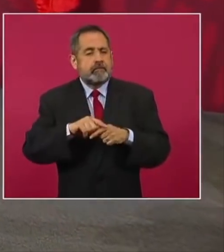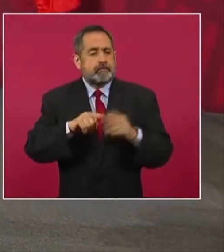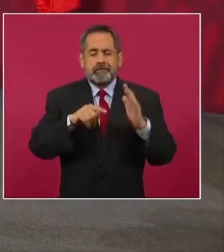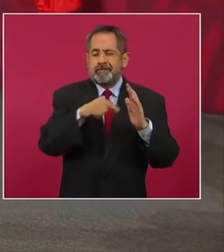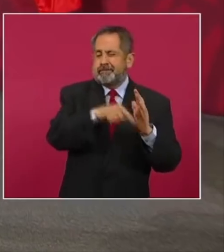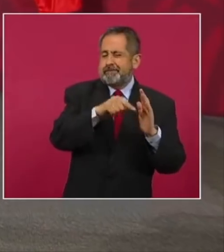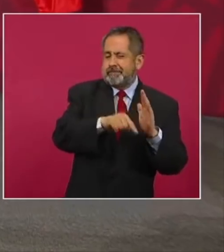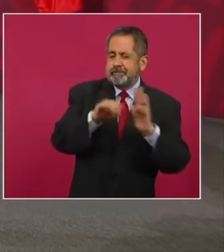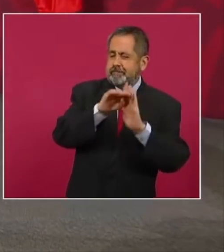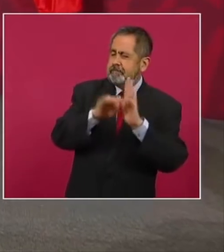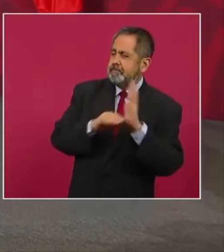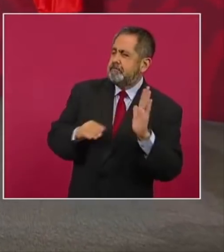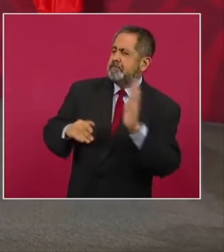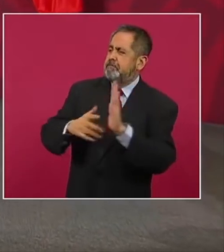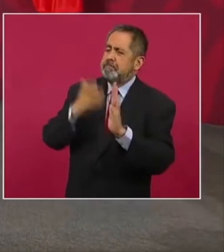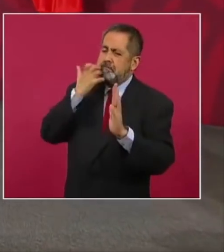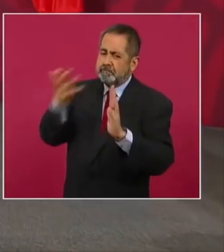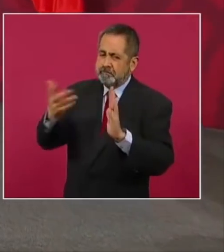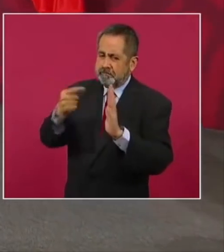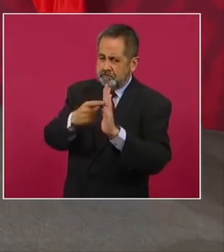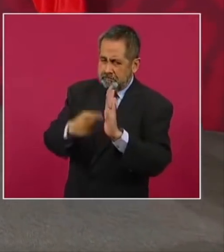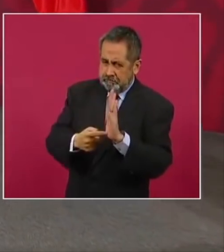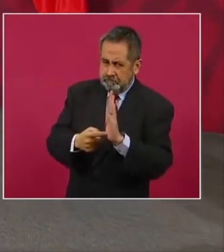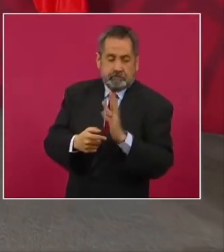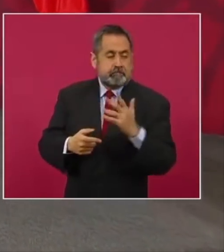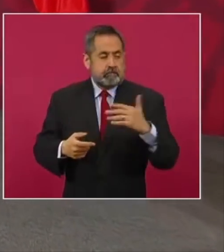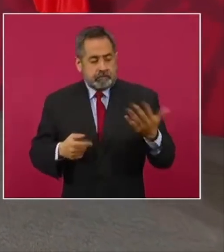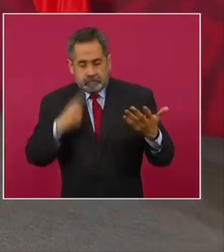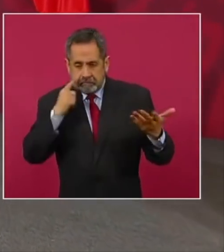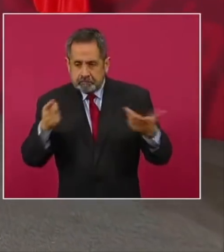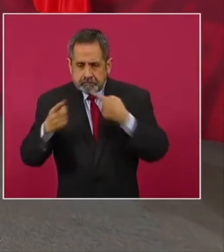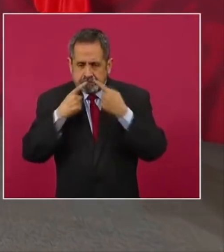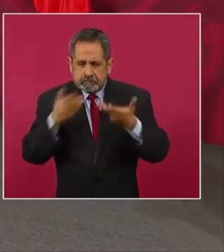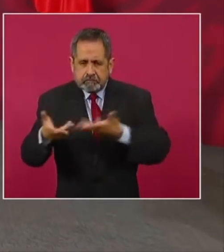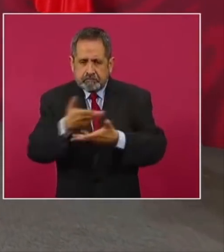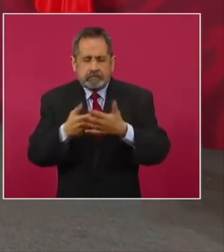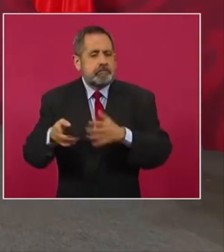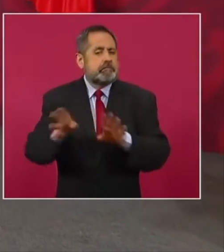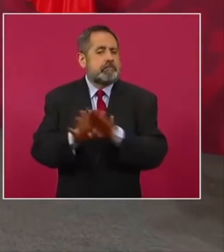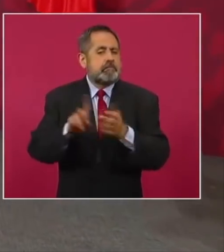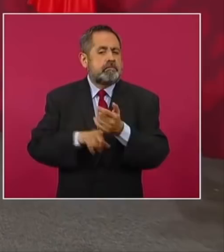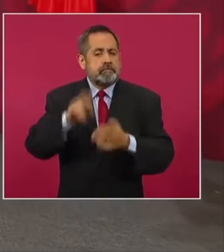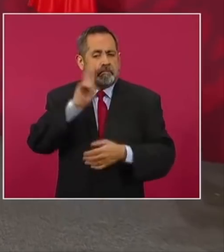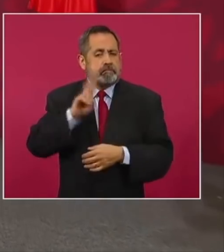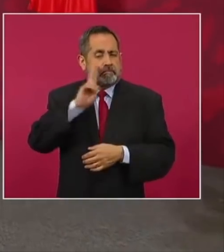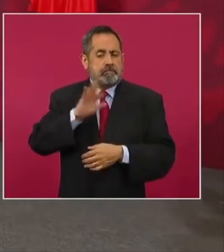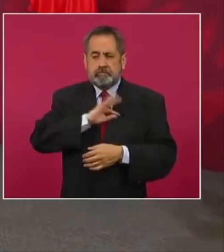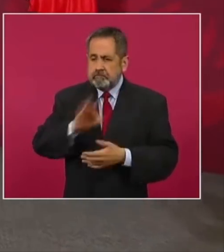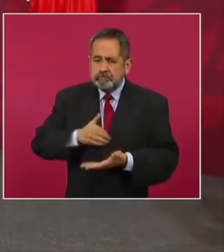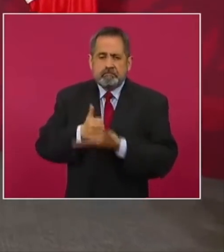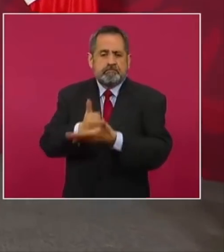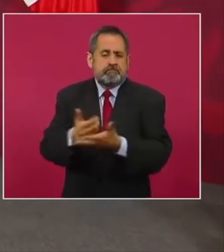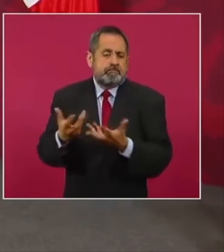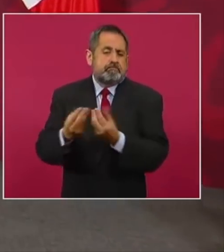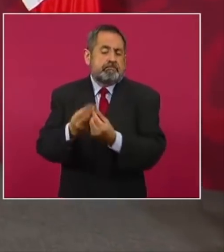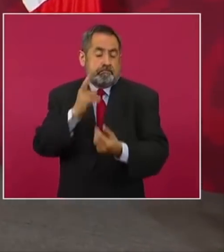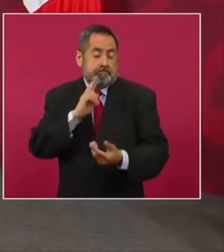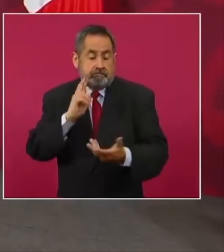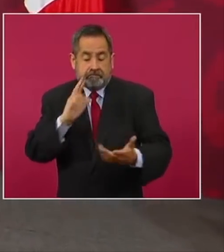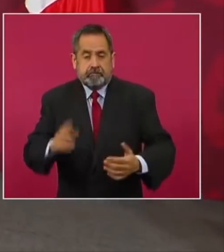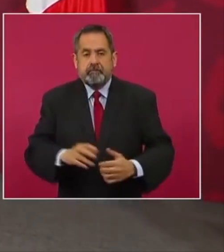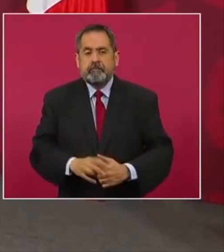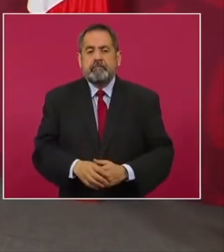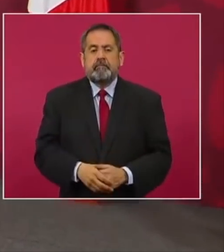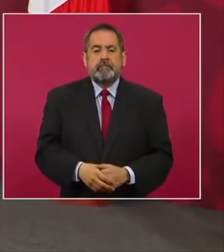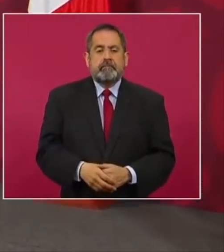petitorio que ellos han presentado y nosotros pues estaremos atentos si es necesaria nuestra coadyuvancia. ¿Si les existiera